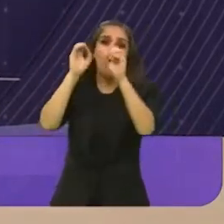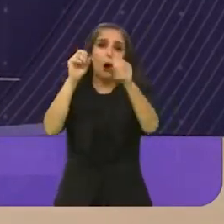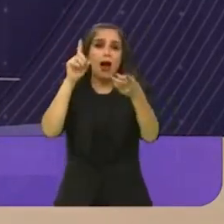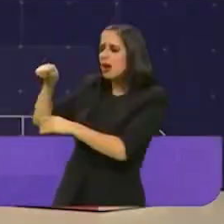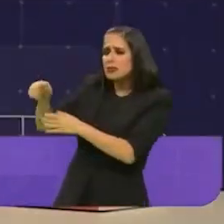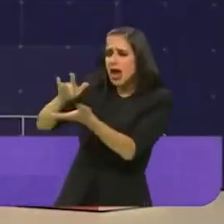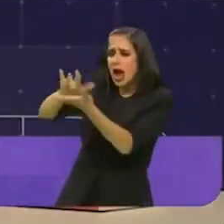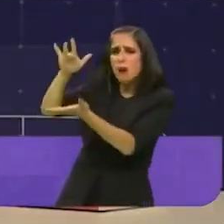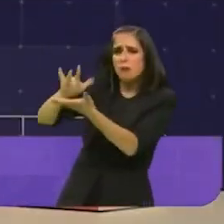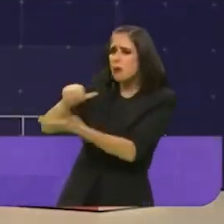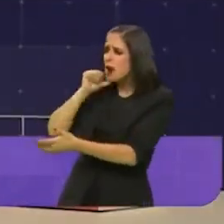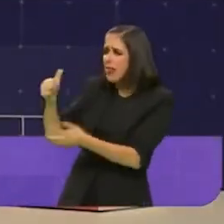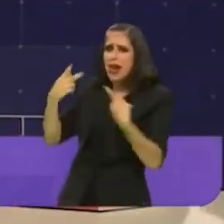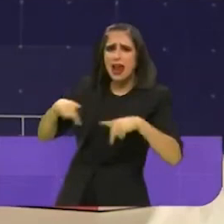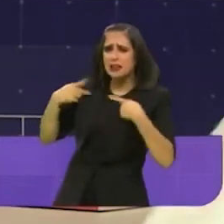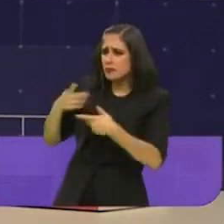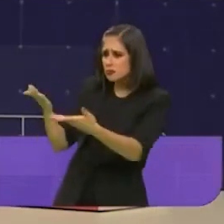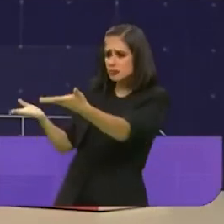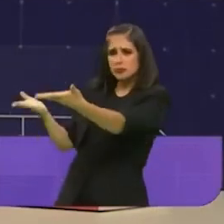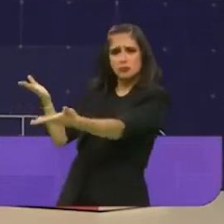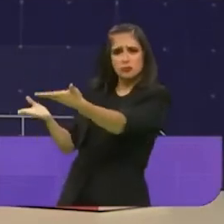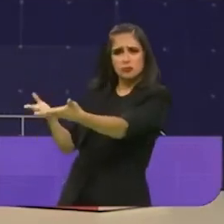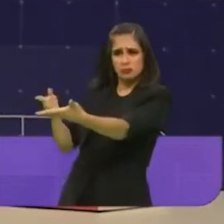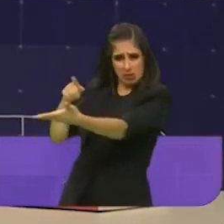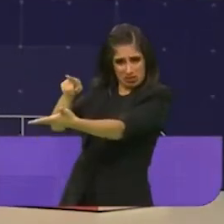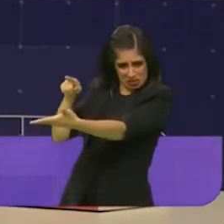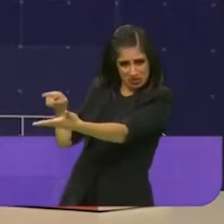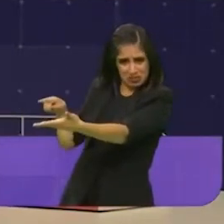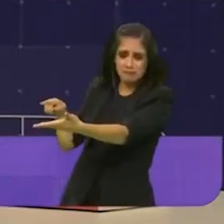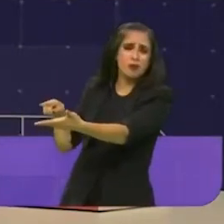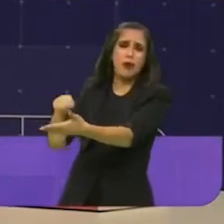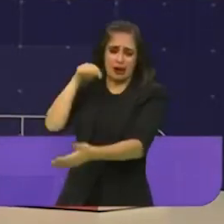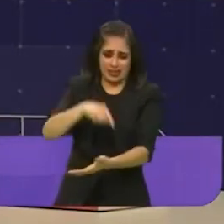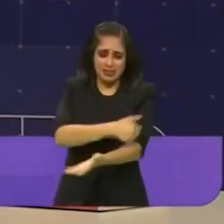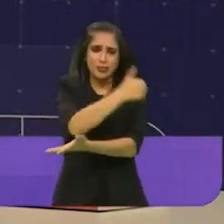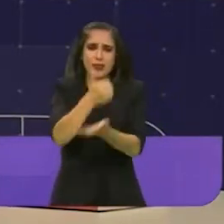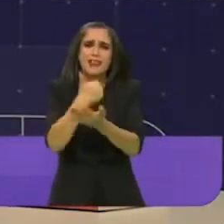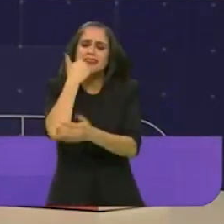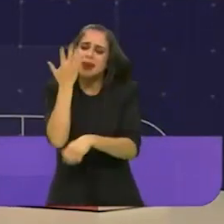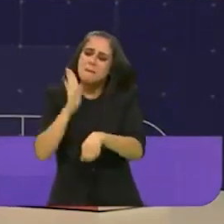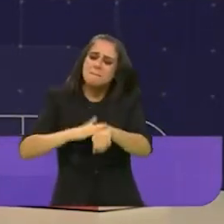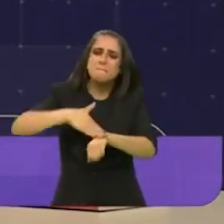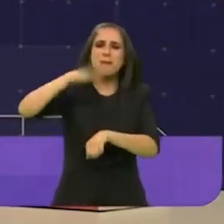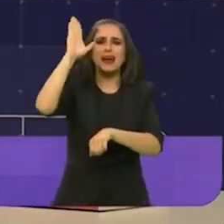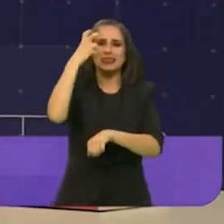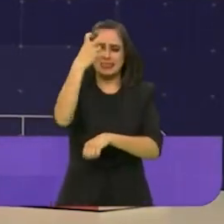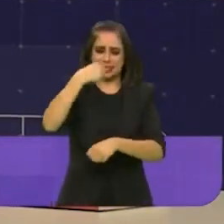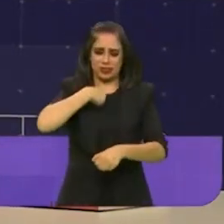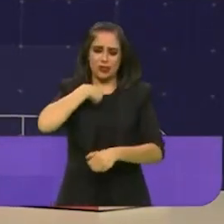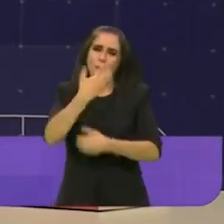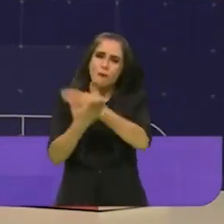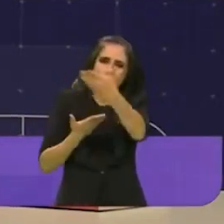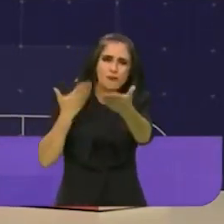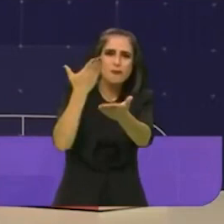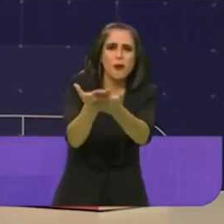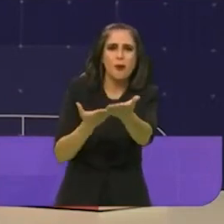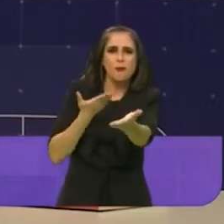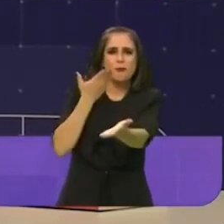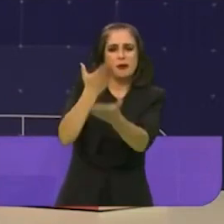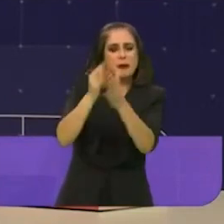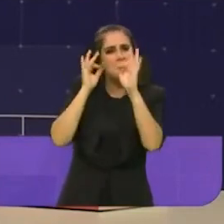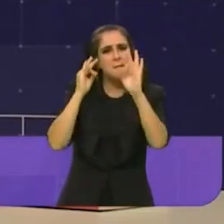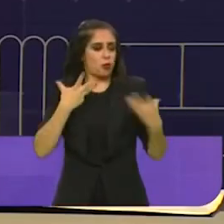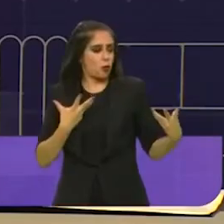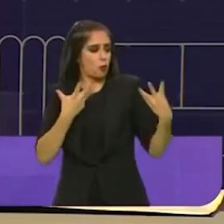ampliarlos? Esta ciudad merece más y por eso te lo digo, soy el candidato de las propuestas y las